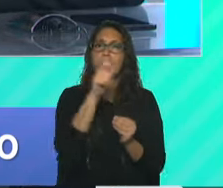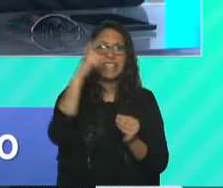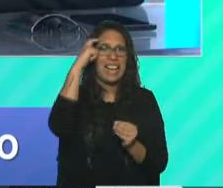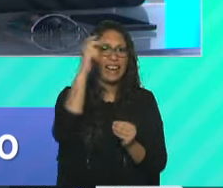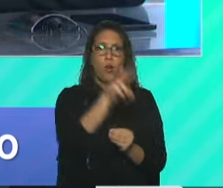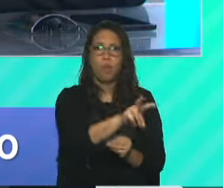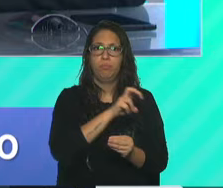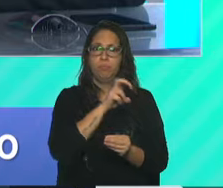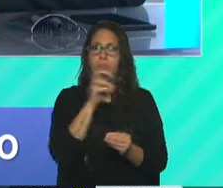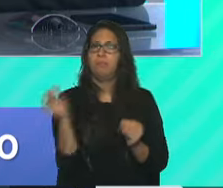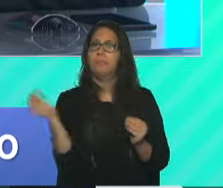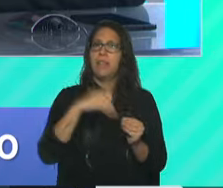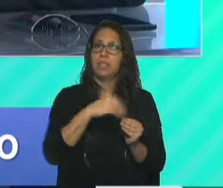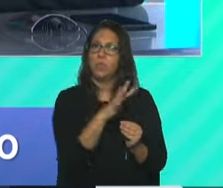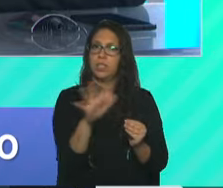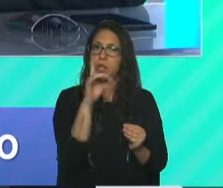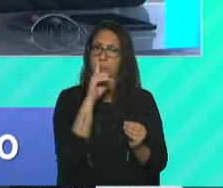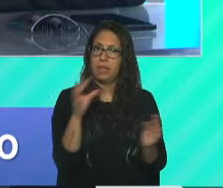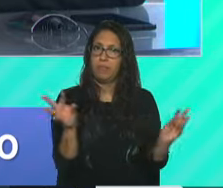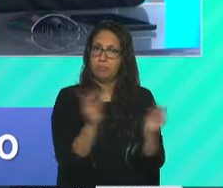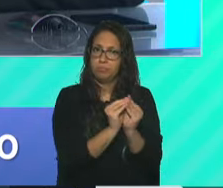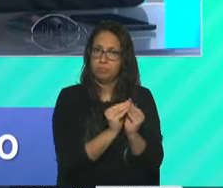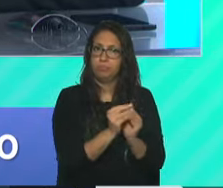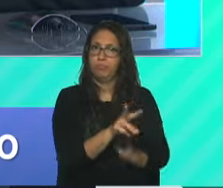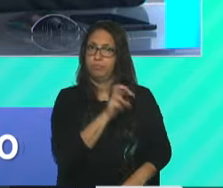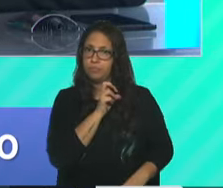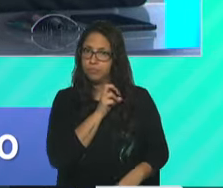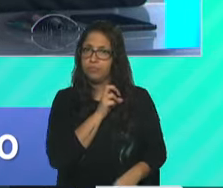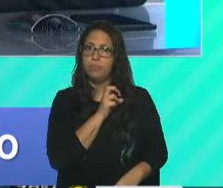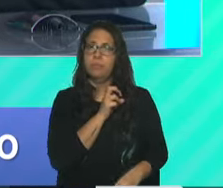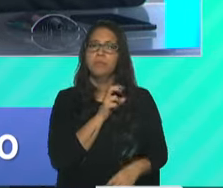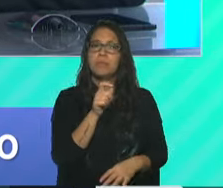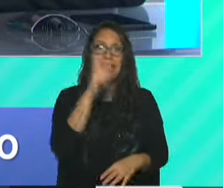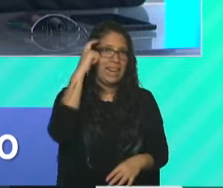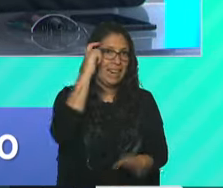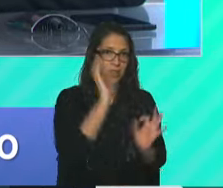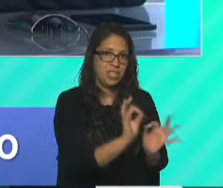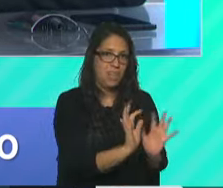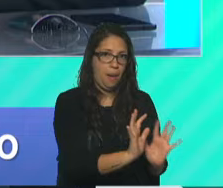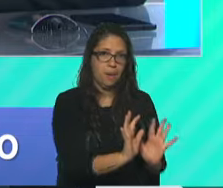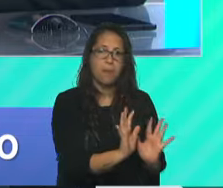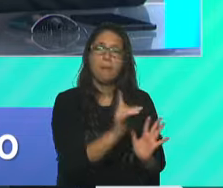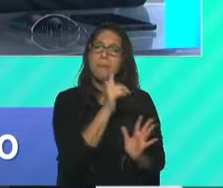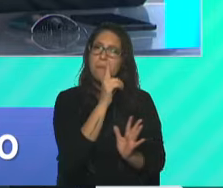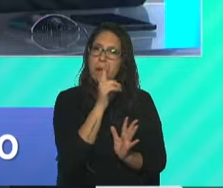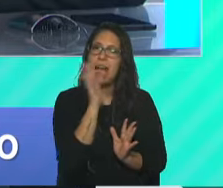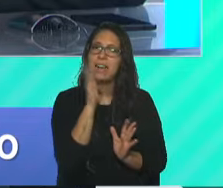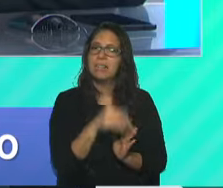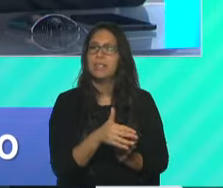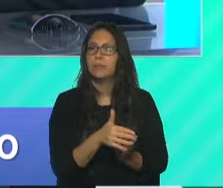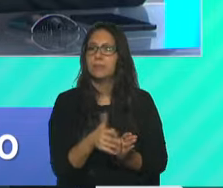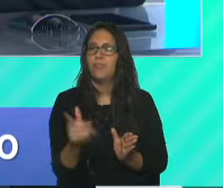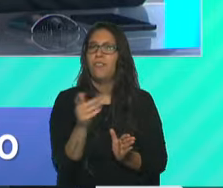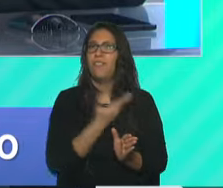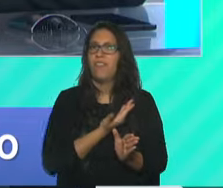enero. Lo que está formalizado es enero. Pero se sabe, ya han dejado trascender el propio gobierno que en